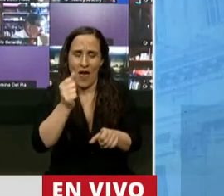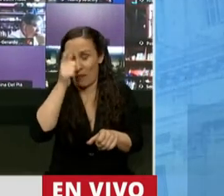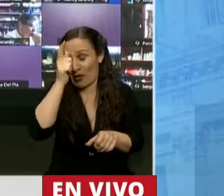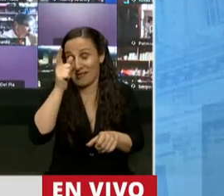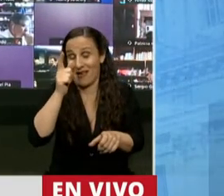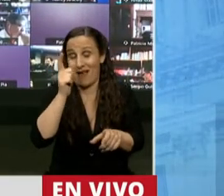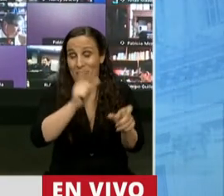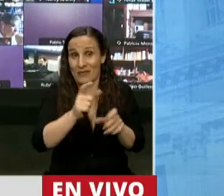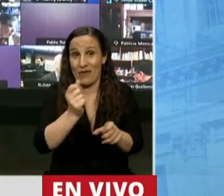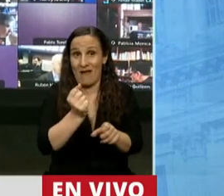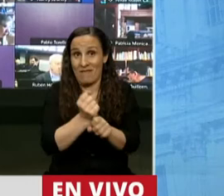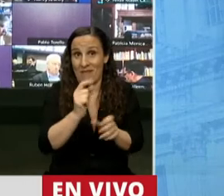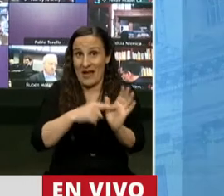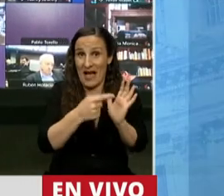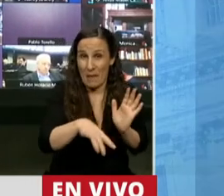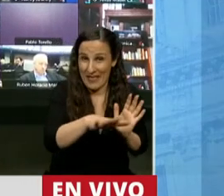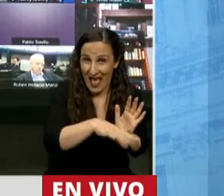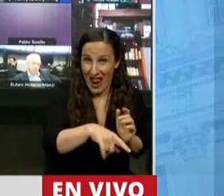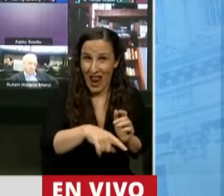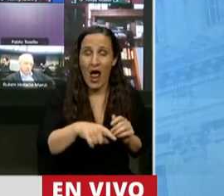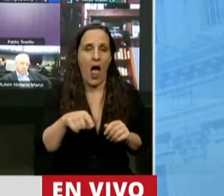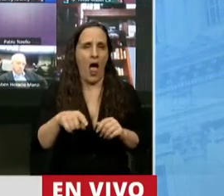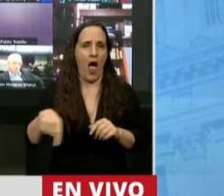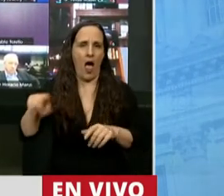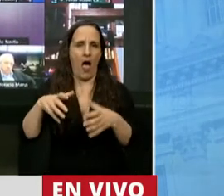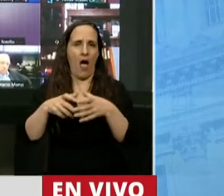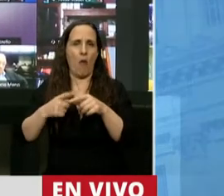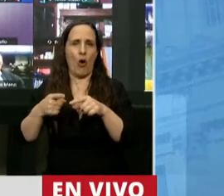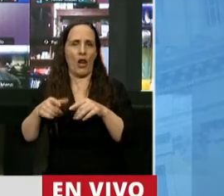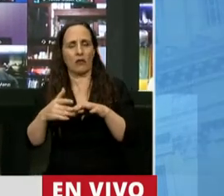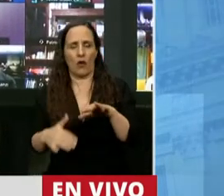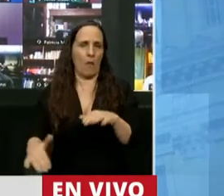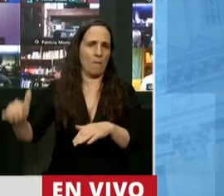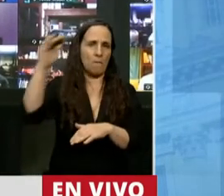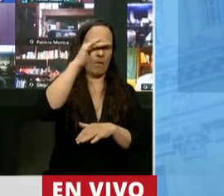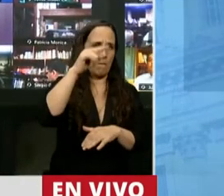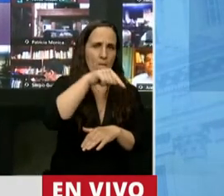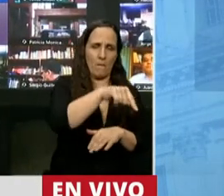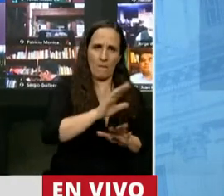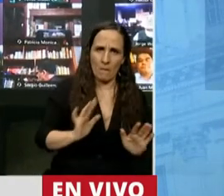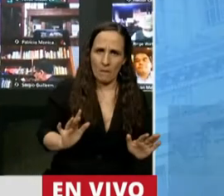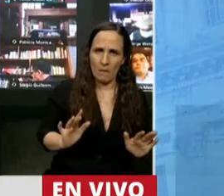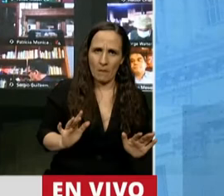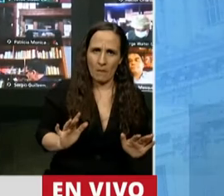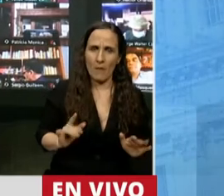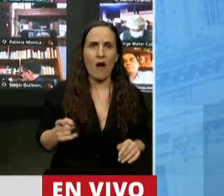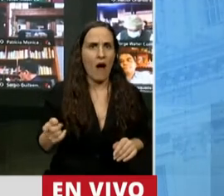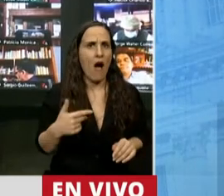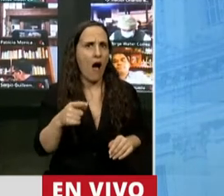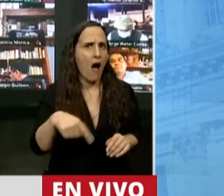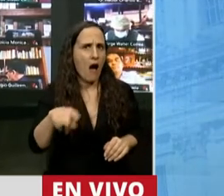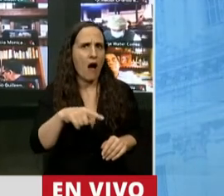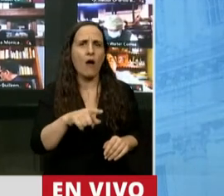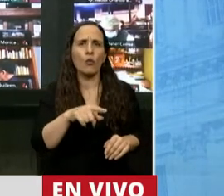la causa nacional y popular está por sobre sus intereses. Explíquenle que se presentaron y